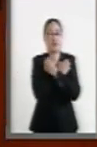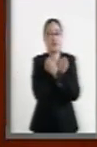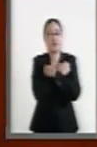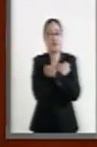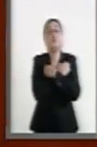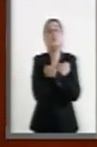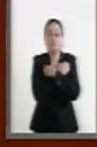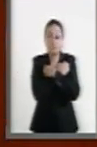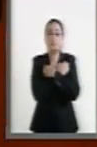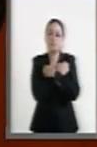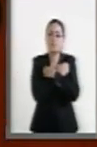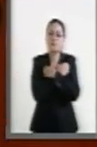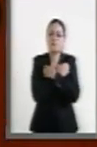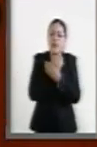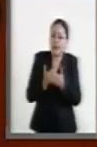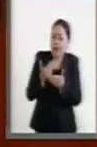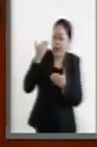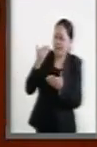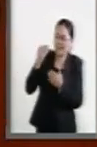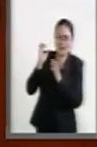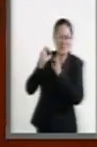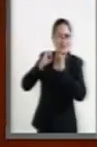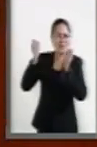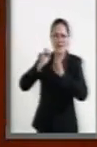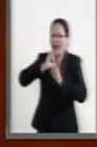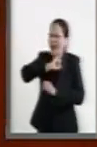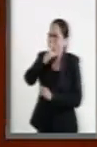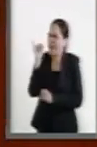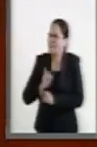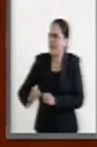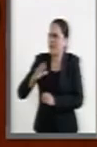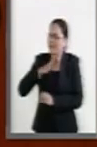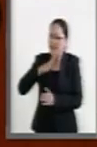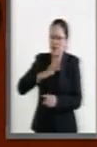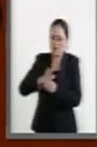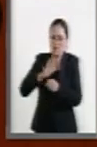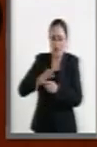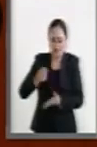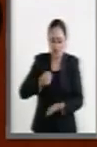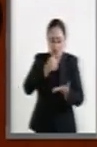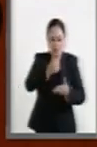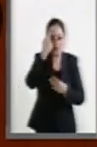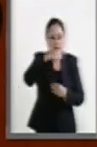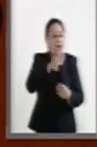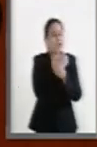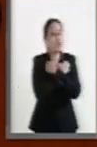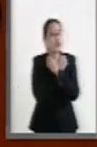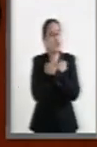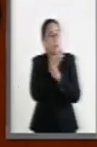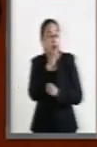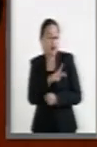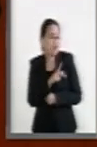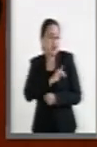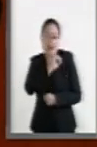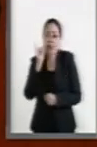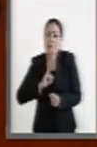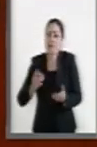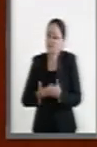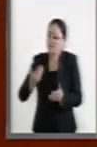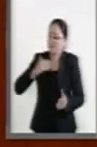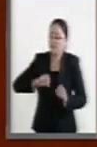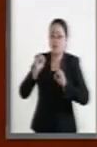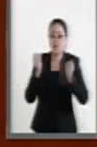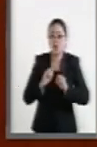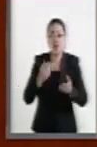Ninguna otra administración había destinado tantos recursos para mejorar la educación. Se están